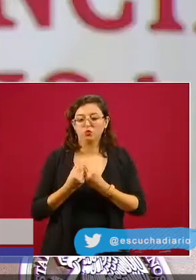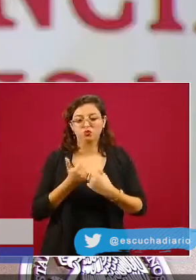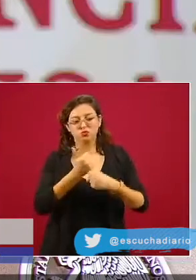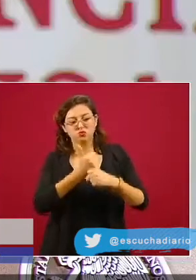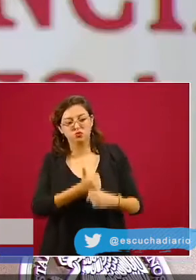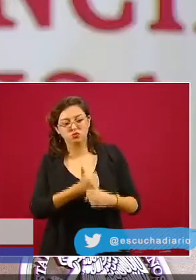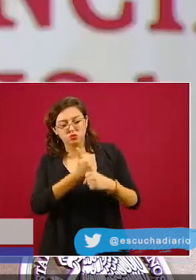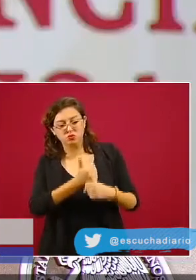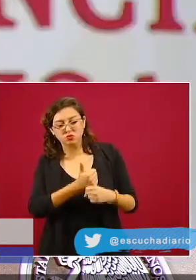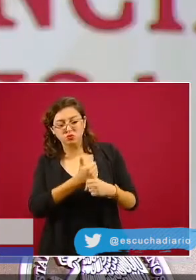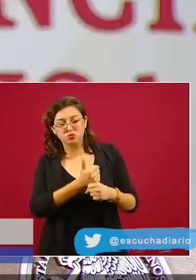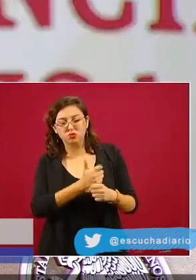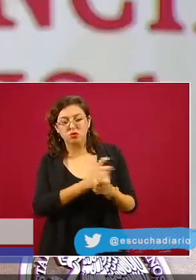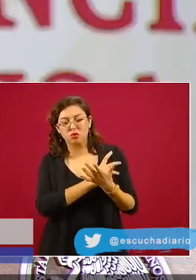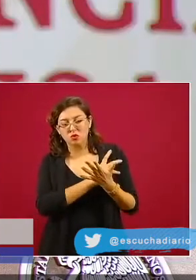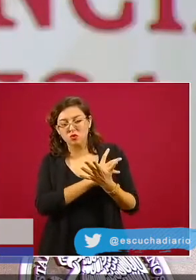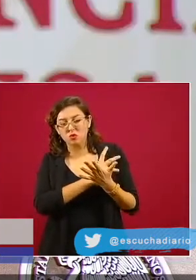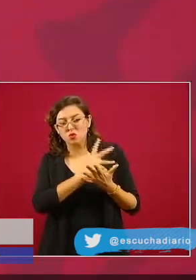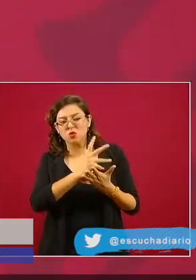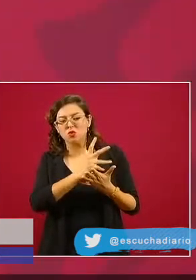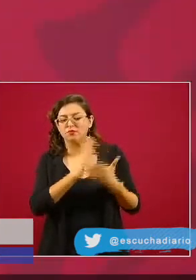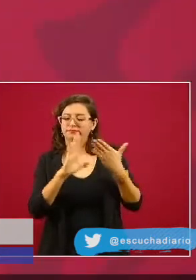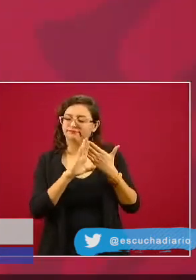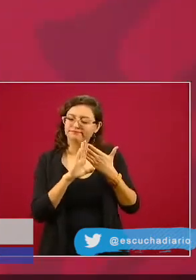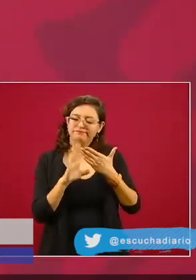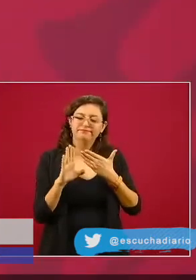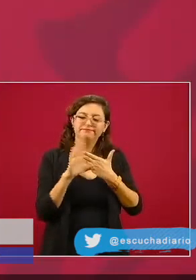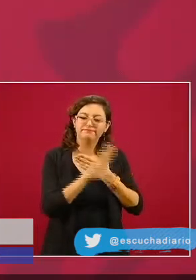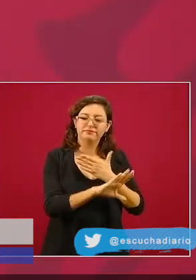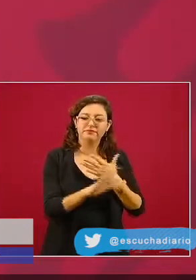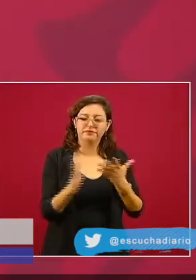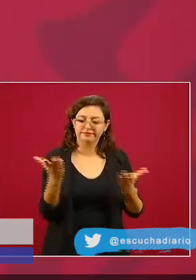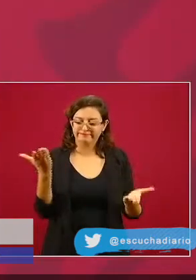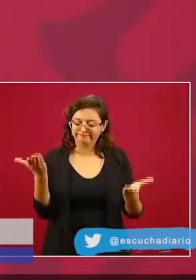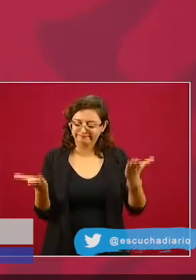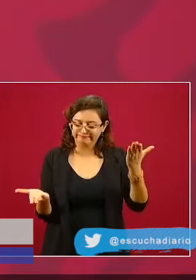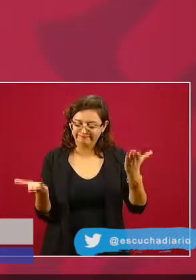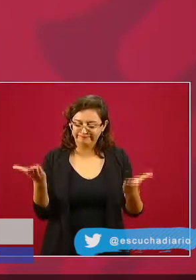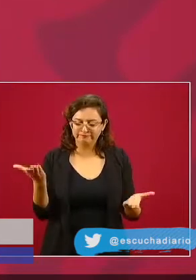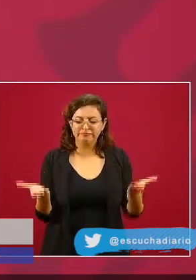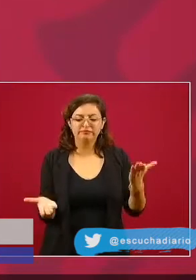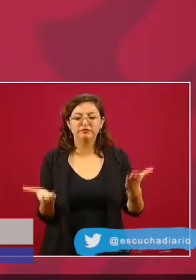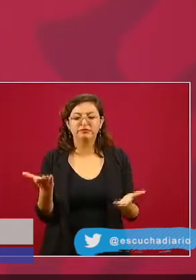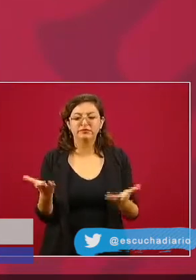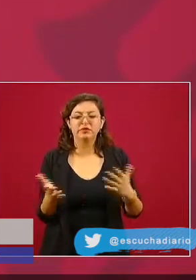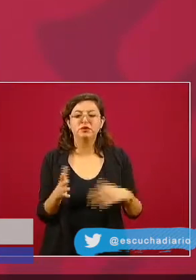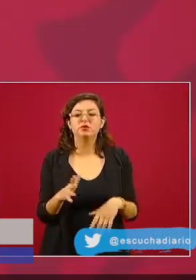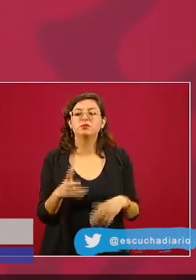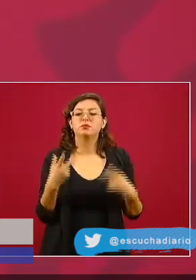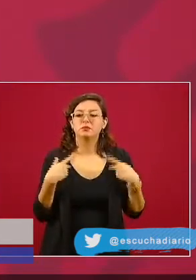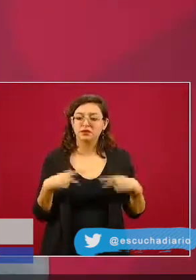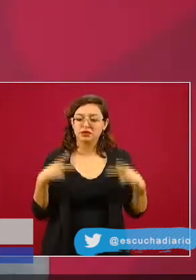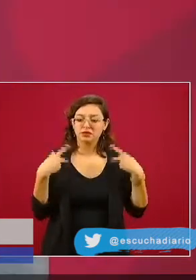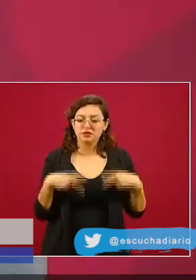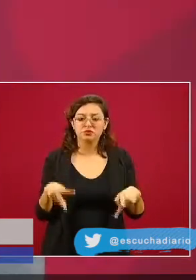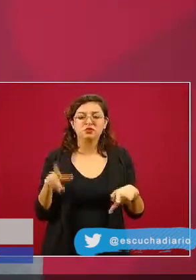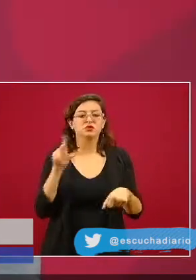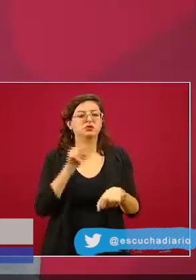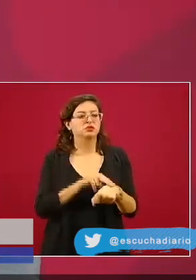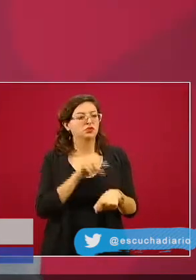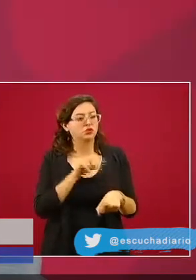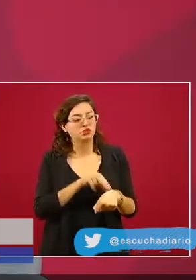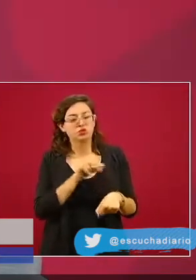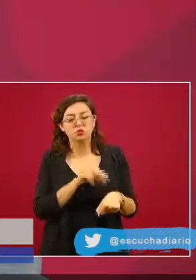sufrimientos, eso es mi balance, mi resultado final, por la gente, los médicos,